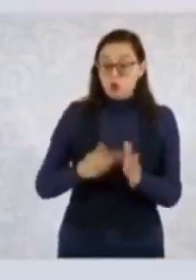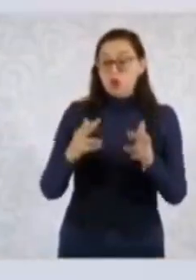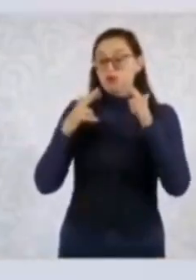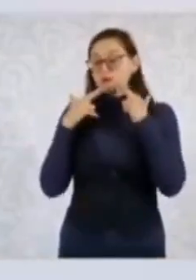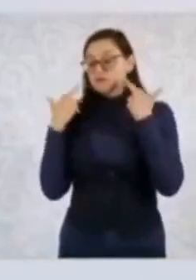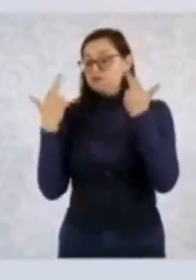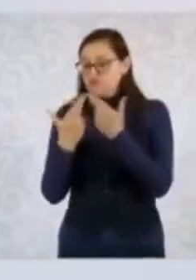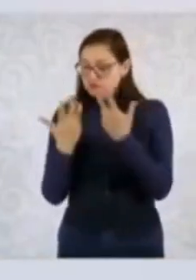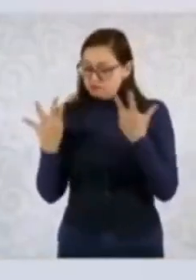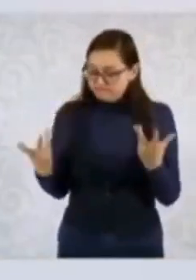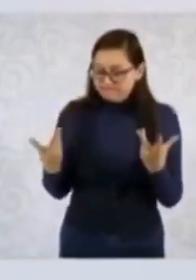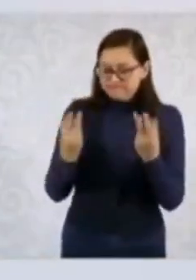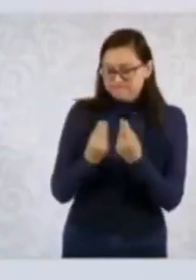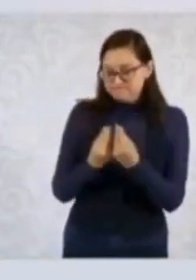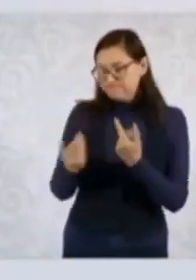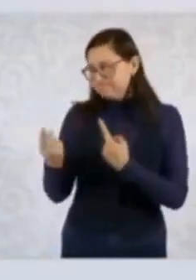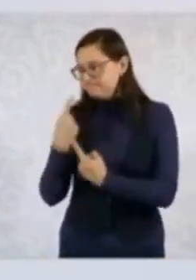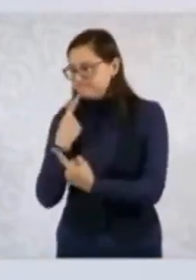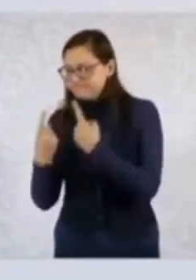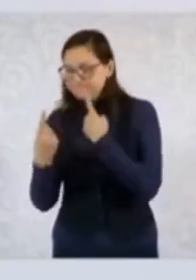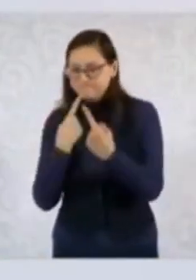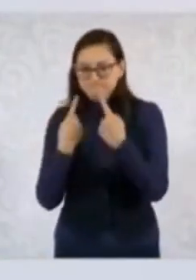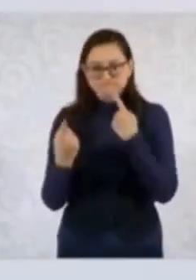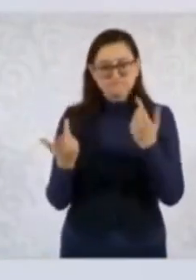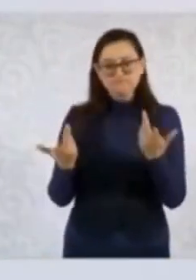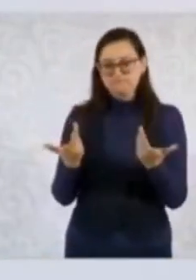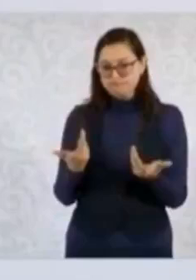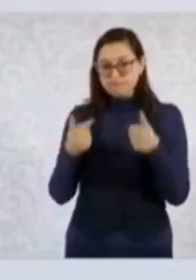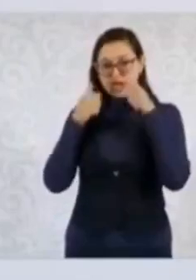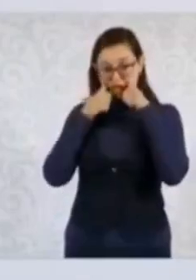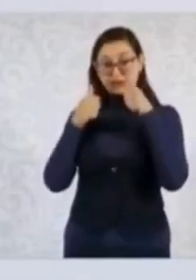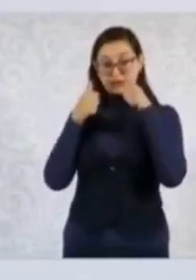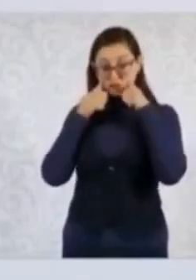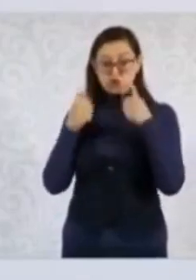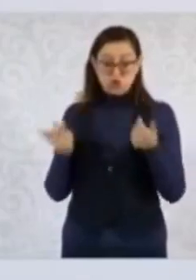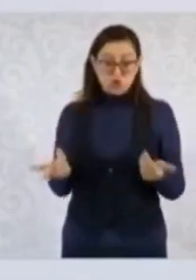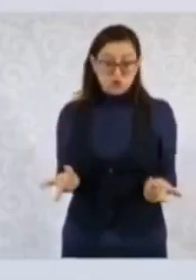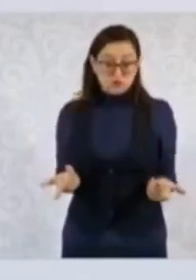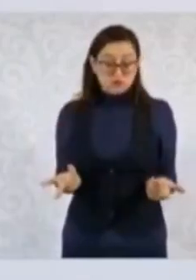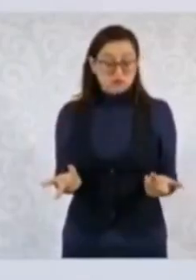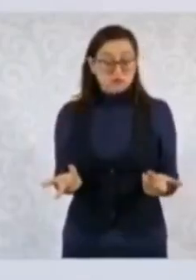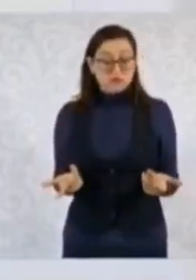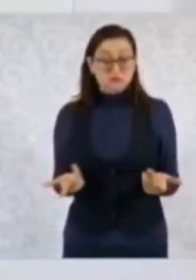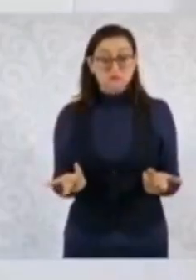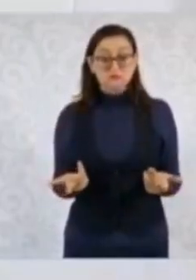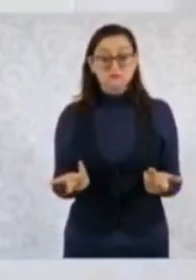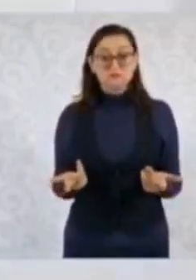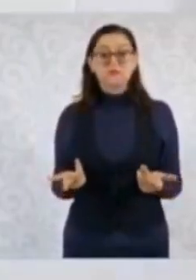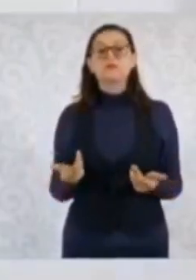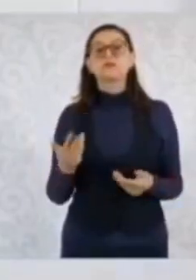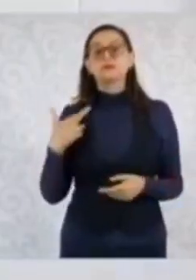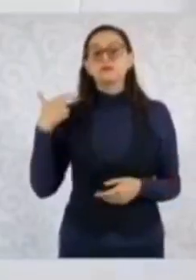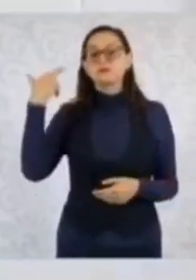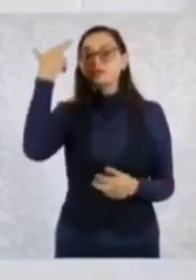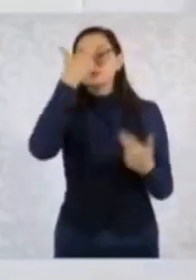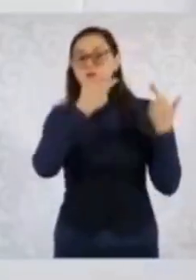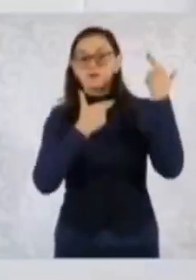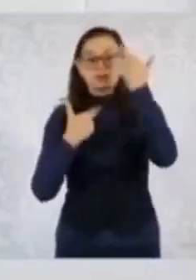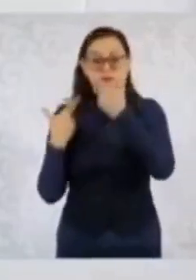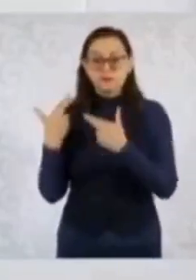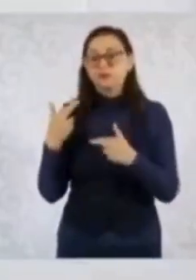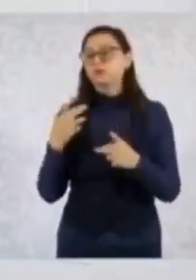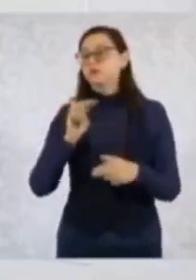la emergencia y se está haciendo una evaluación de todos los